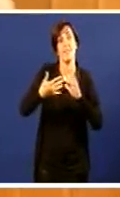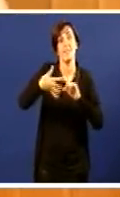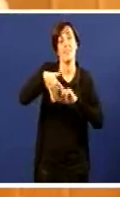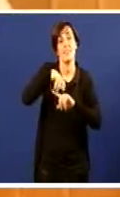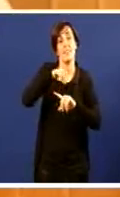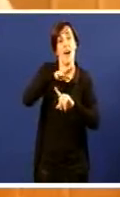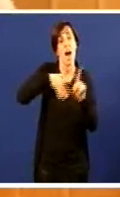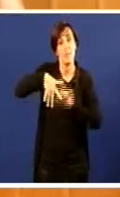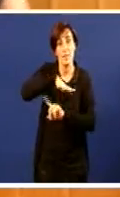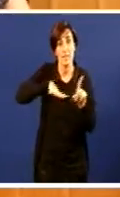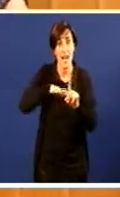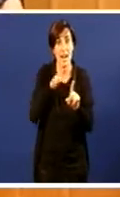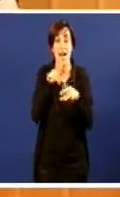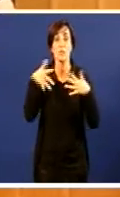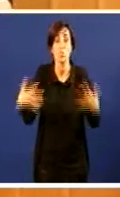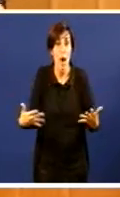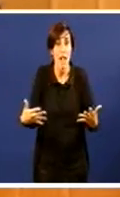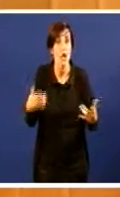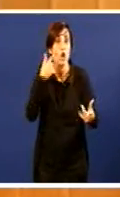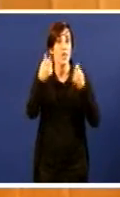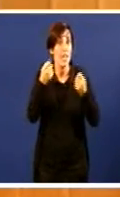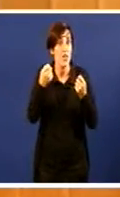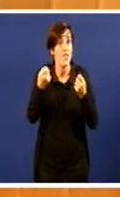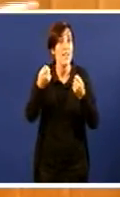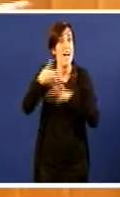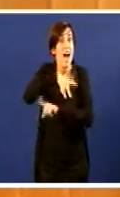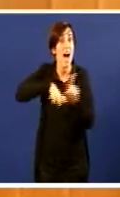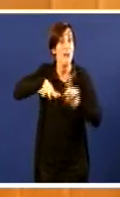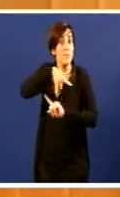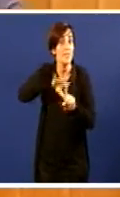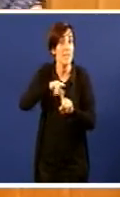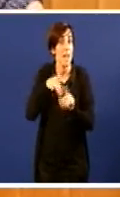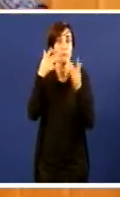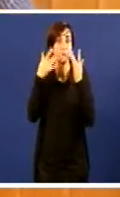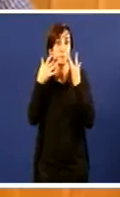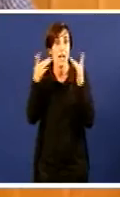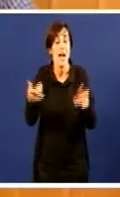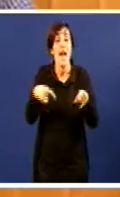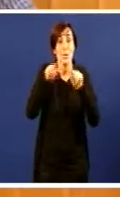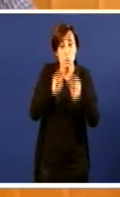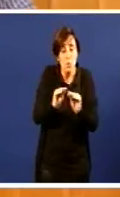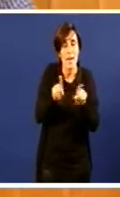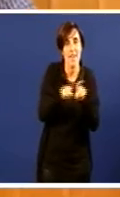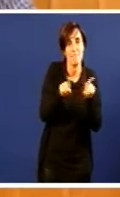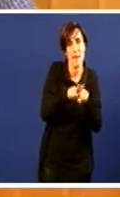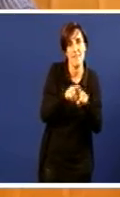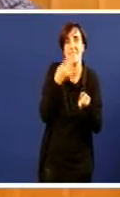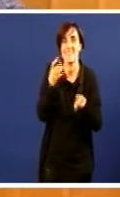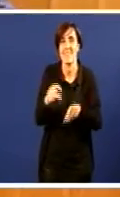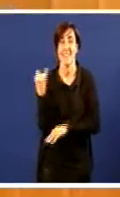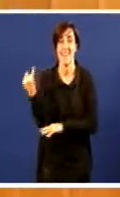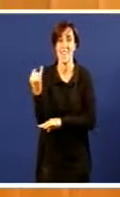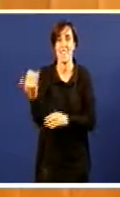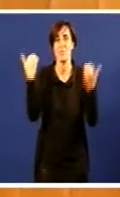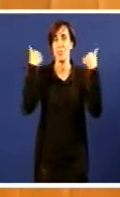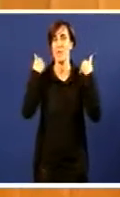Coordinación Ambiental, pura casualidade, cuya irmán desta señora é jefa ou responsable industrial